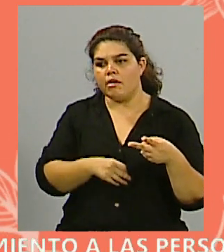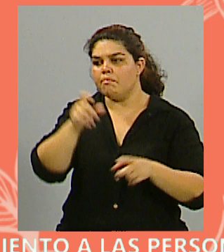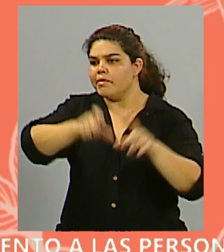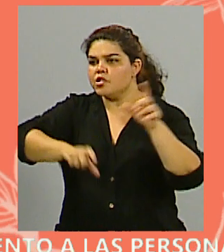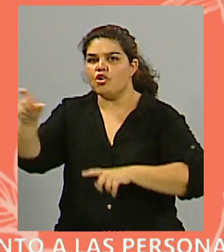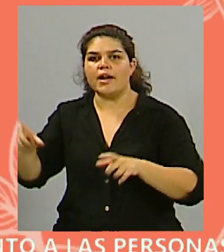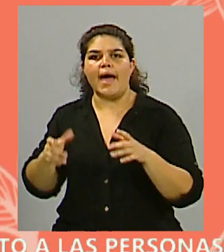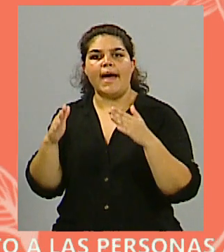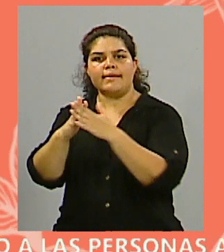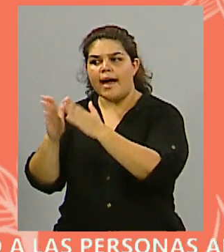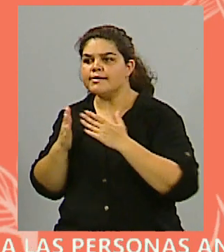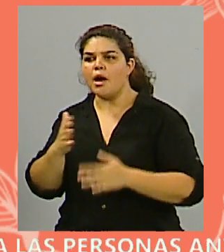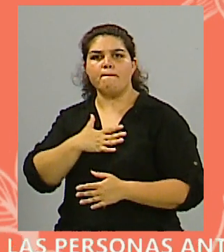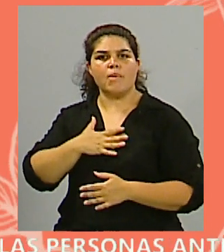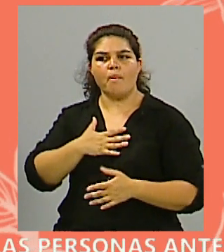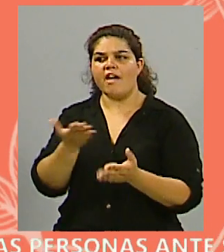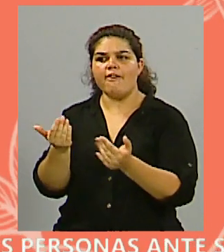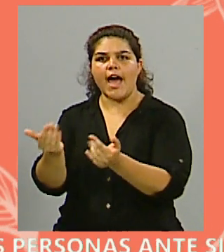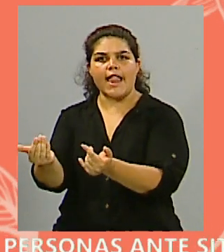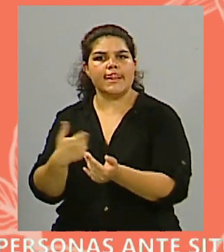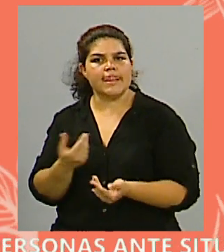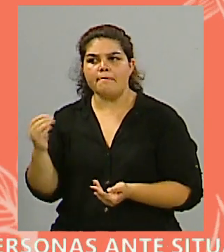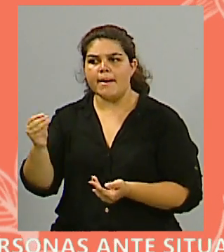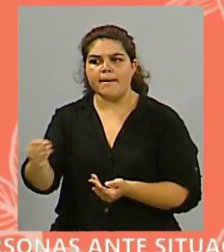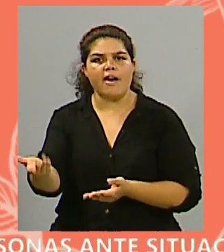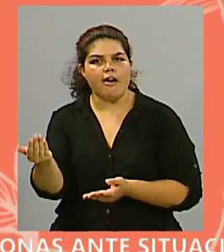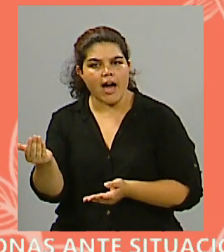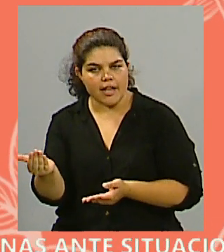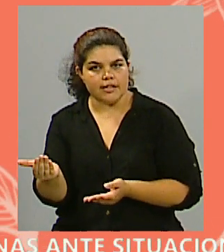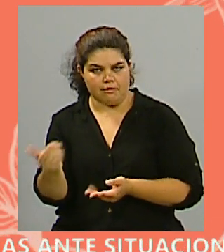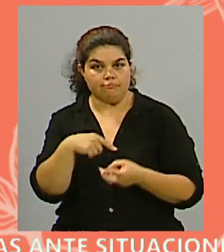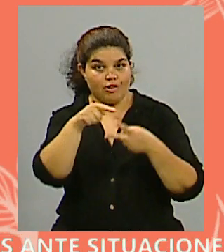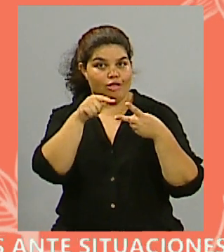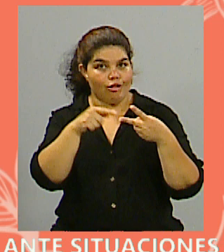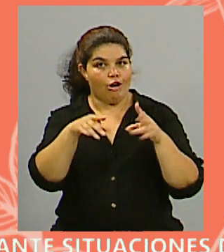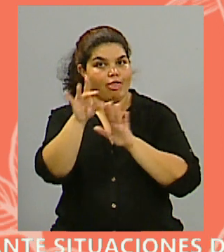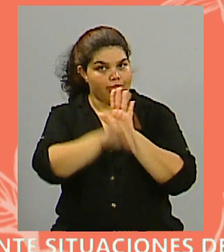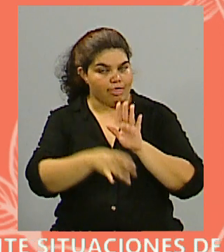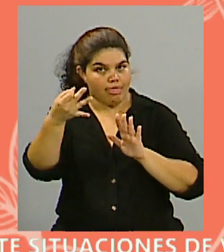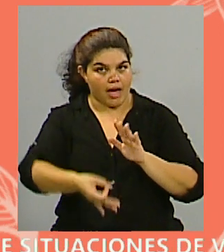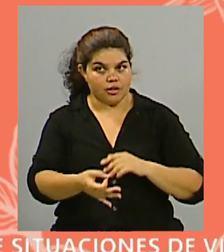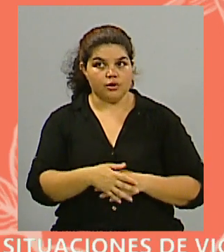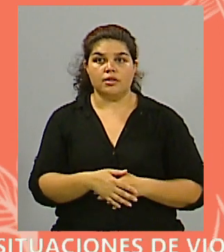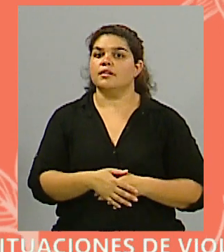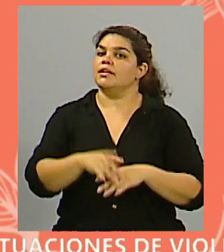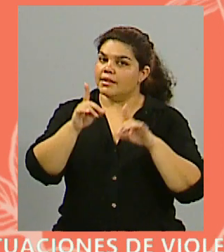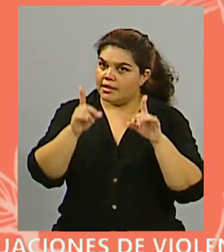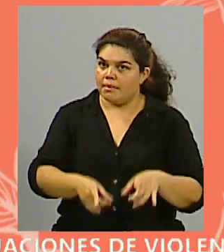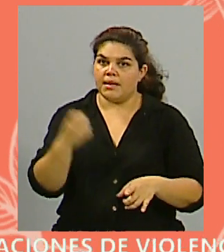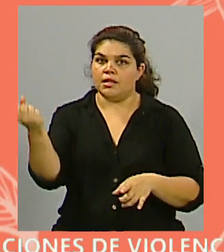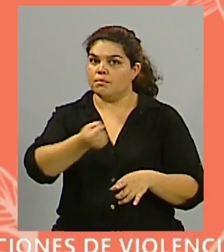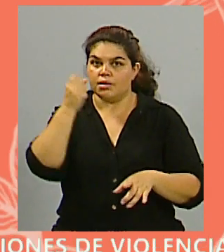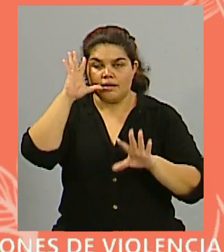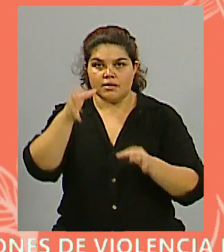es una realidad. Y otro dato más que tenemos que sumar ahora es que el Ministerio de Obras Públicas desaparece, por lo tanto,